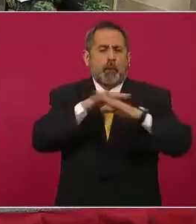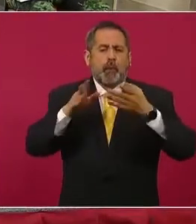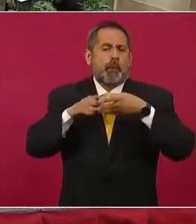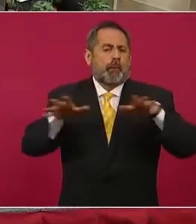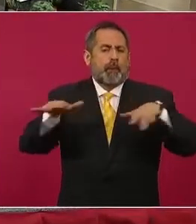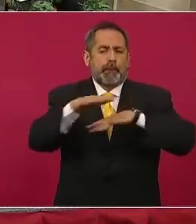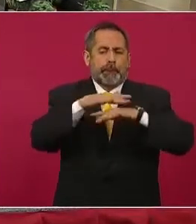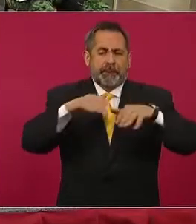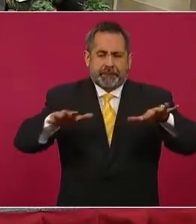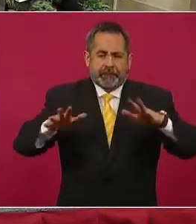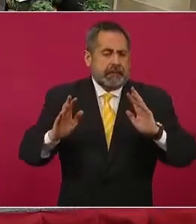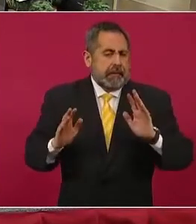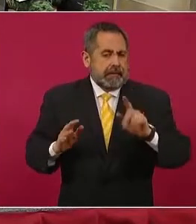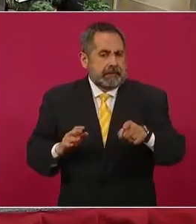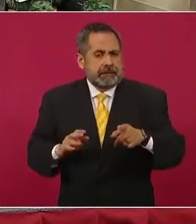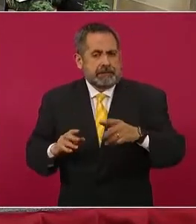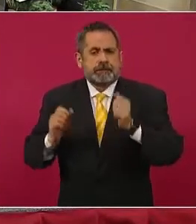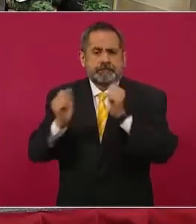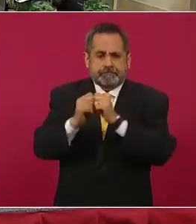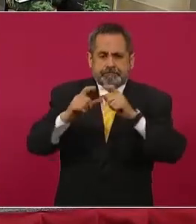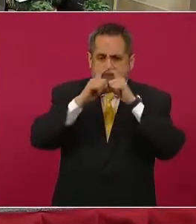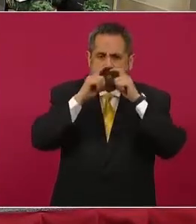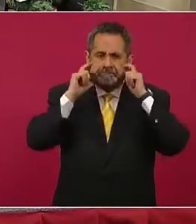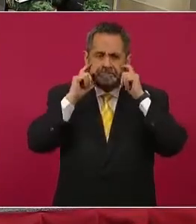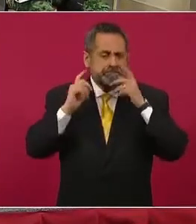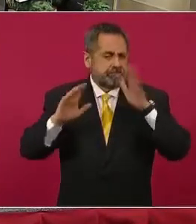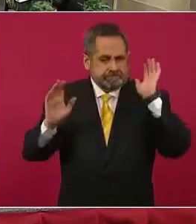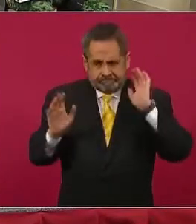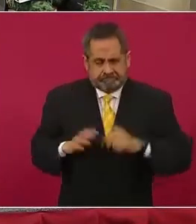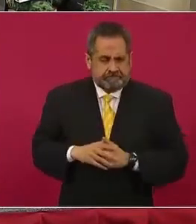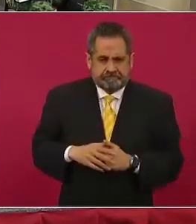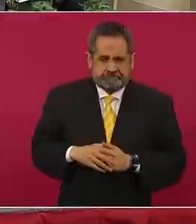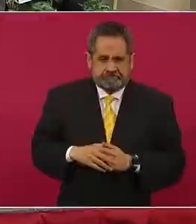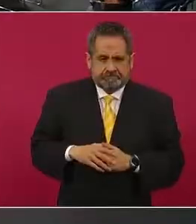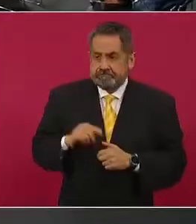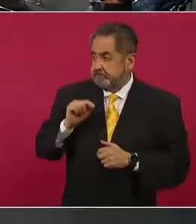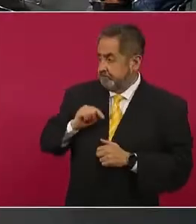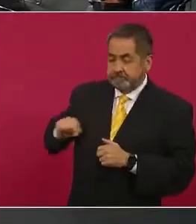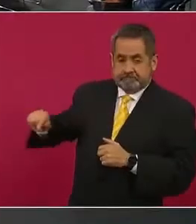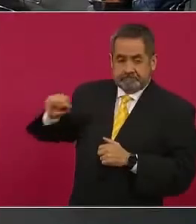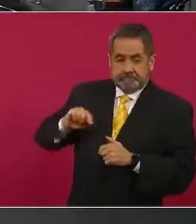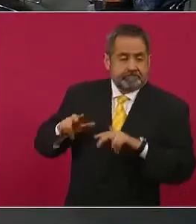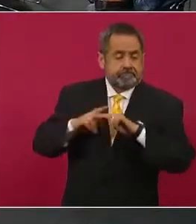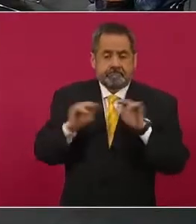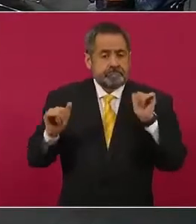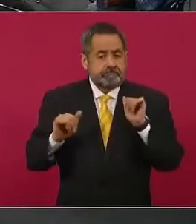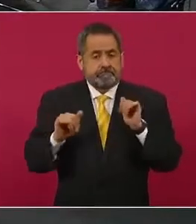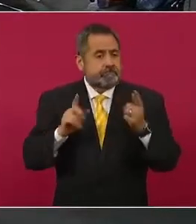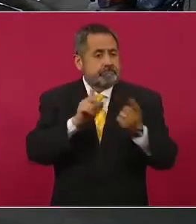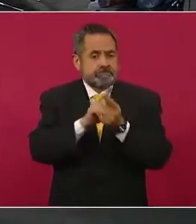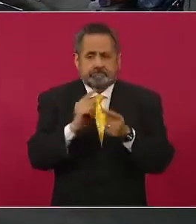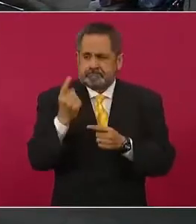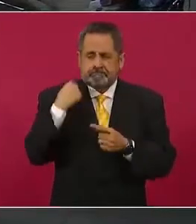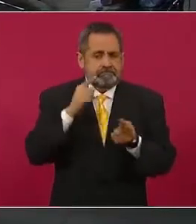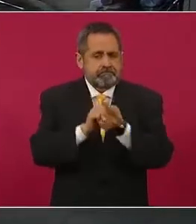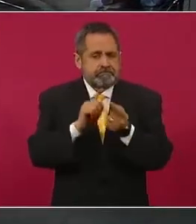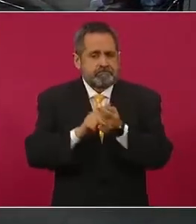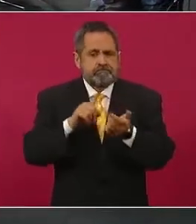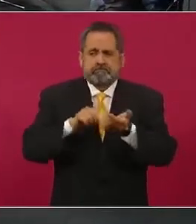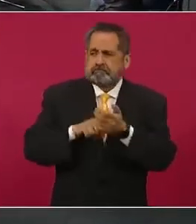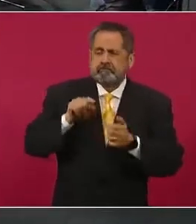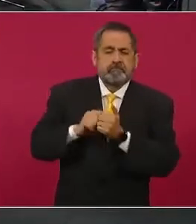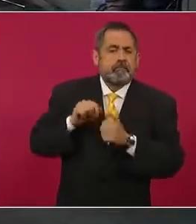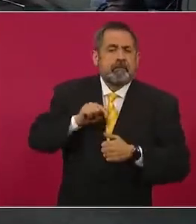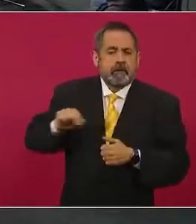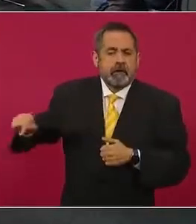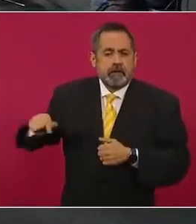se usó el cubrebocas. Ninguno de los que estuvimos en contacto los últimos días con el señor